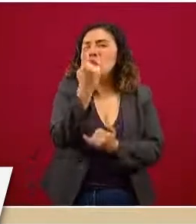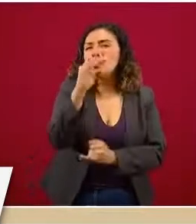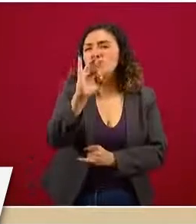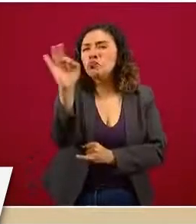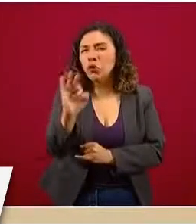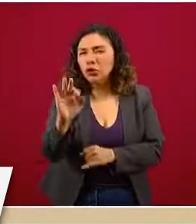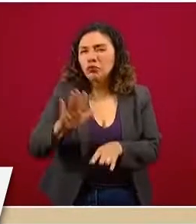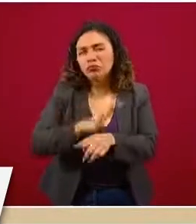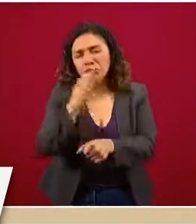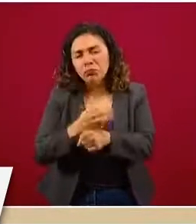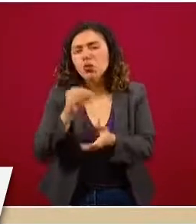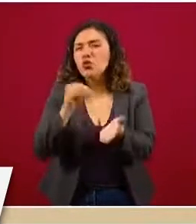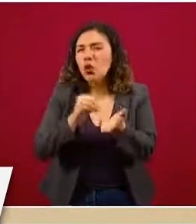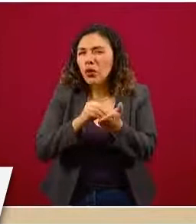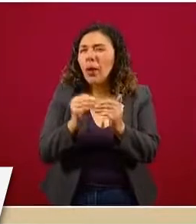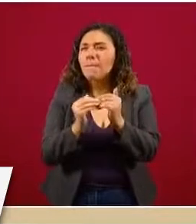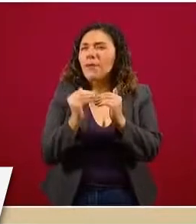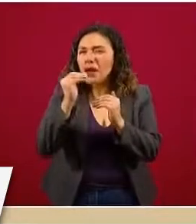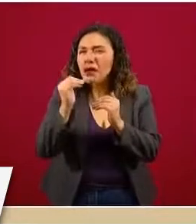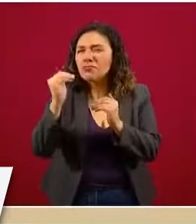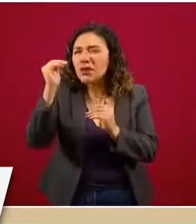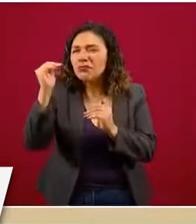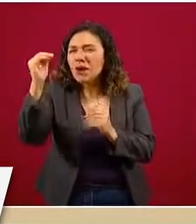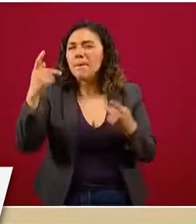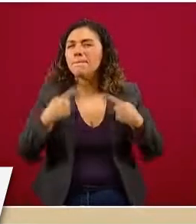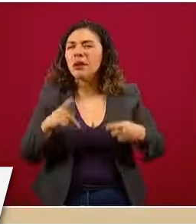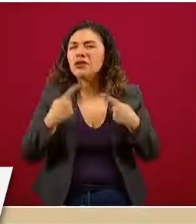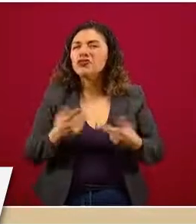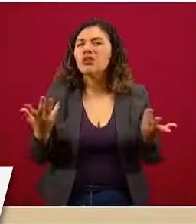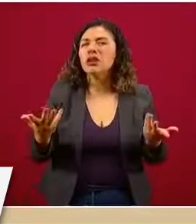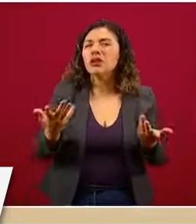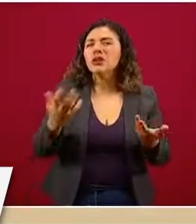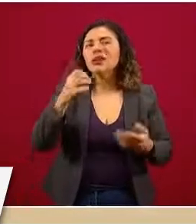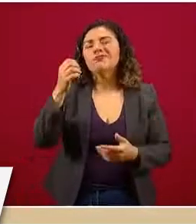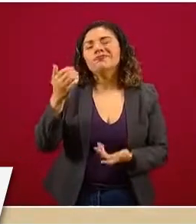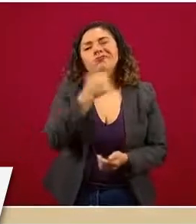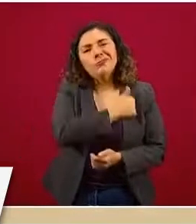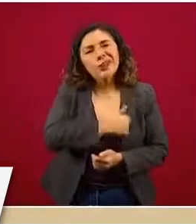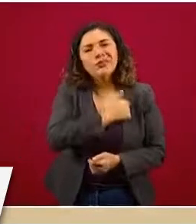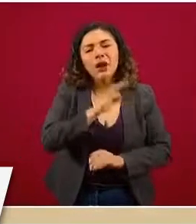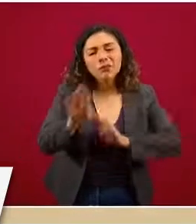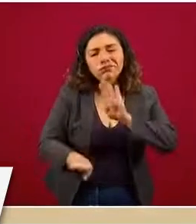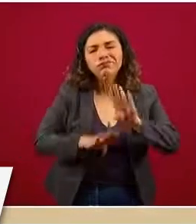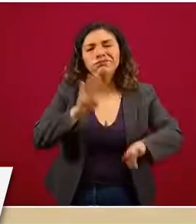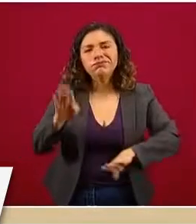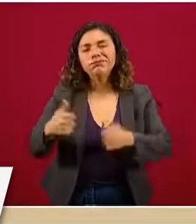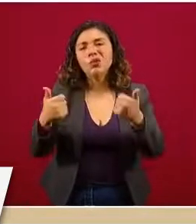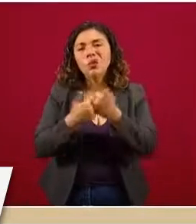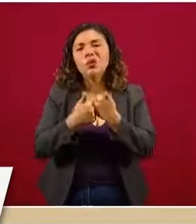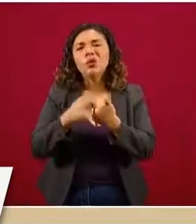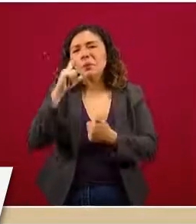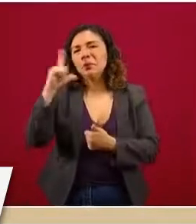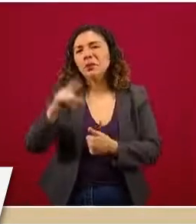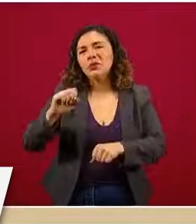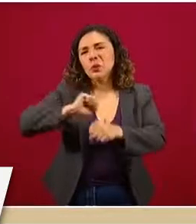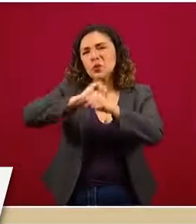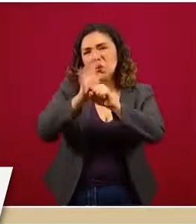ciento. Todavía aumenta el número de personas que desafortunadamente fallecen por COVID-19